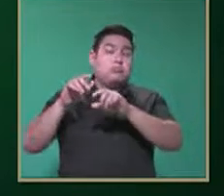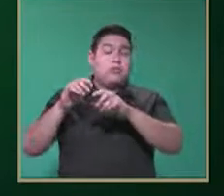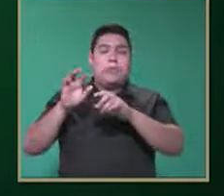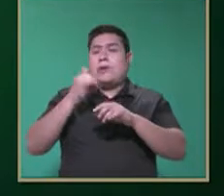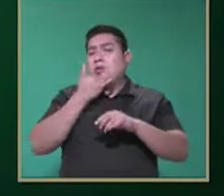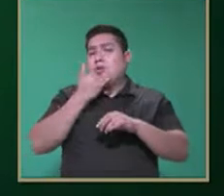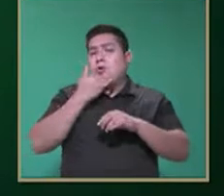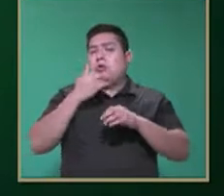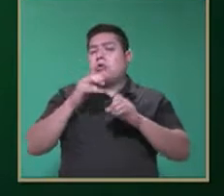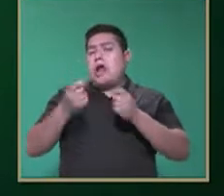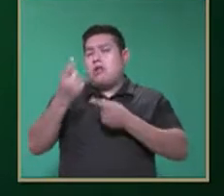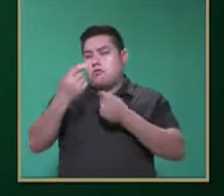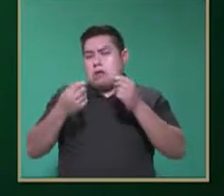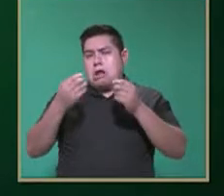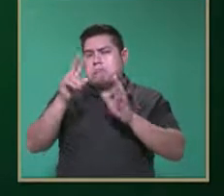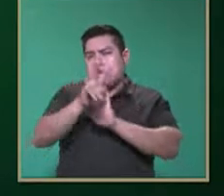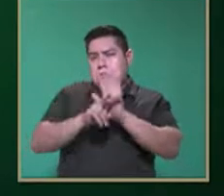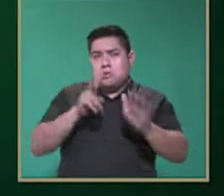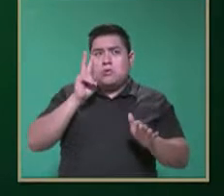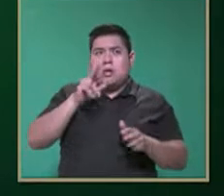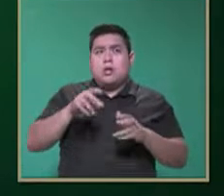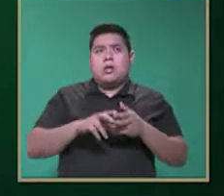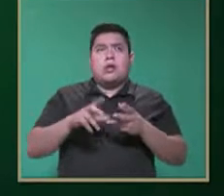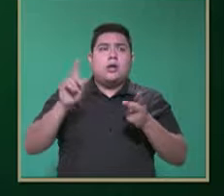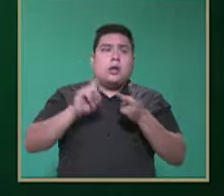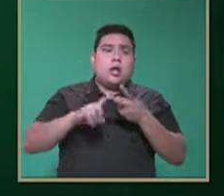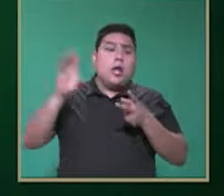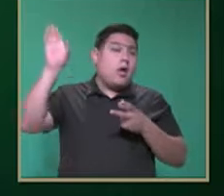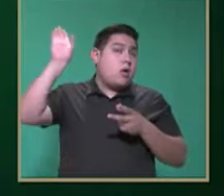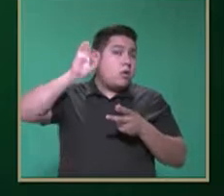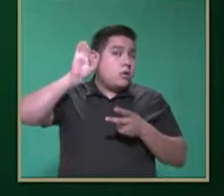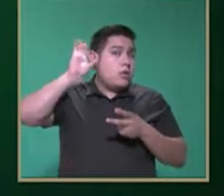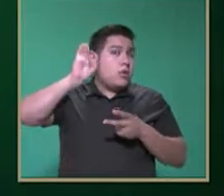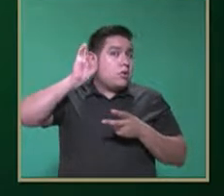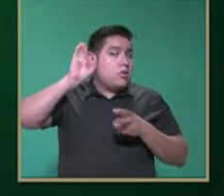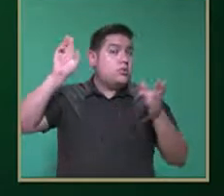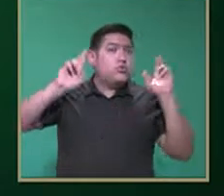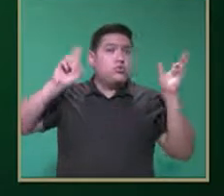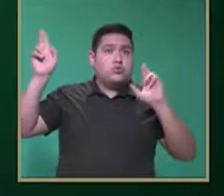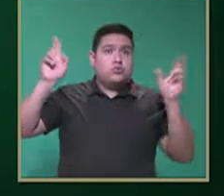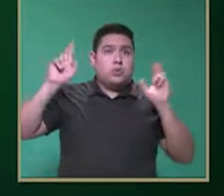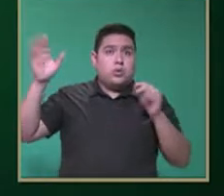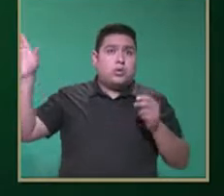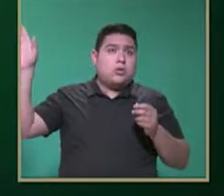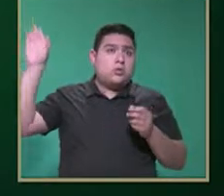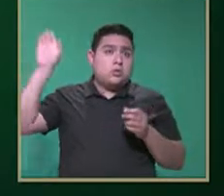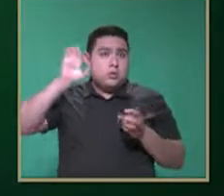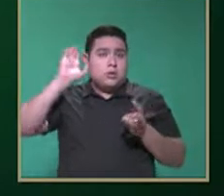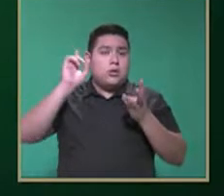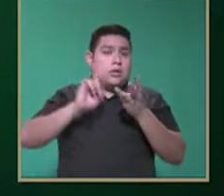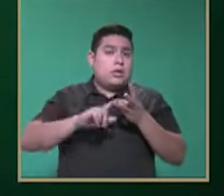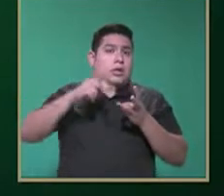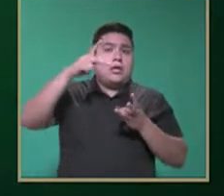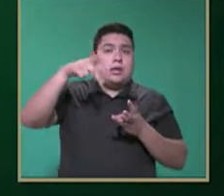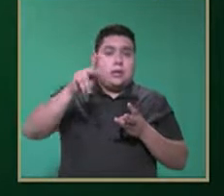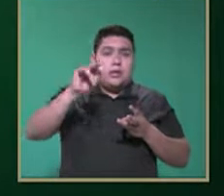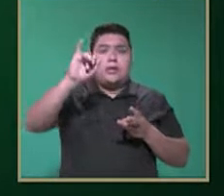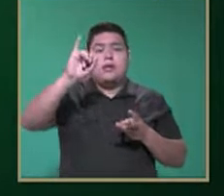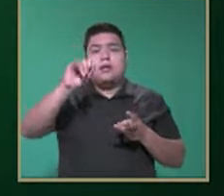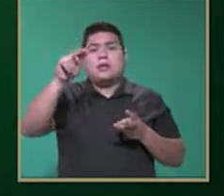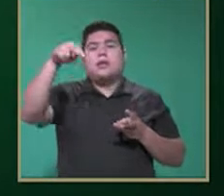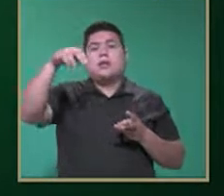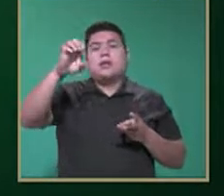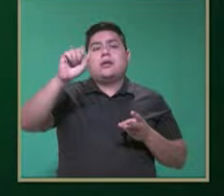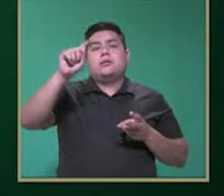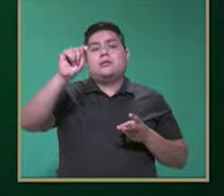auditiva, que el alumno perciba los sonidos en un volumen adecuado. Y el kinestésico, pues mediante el